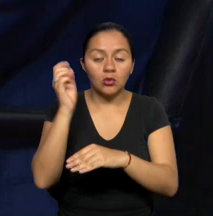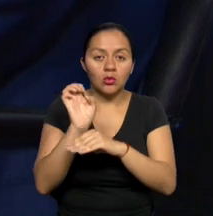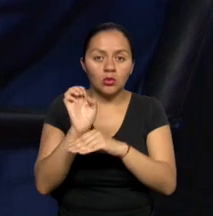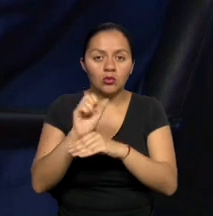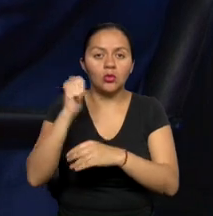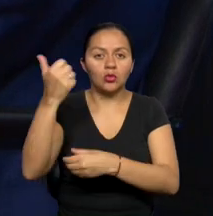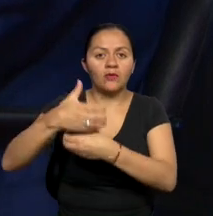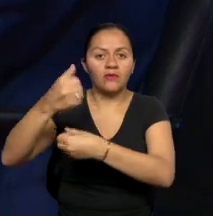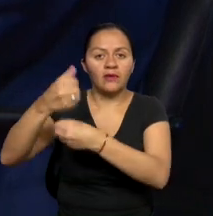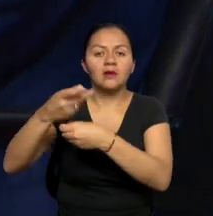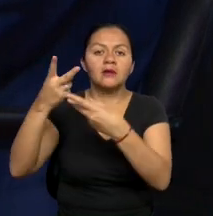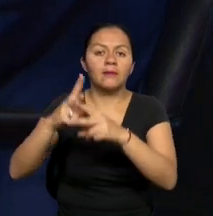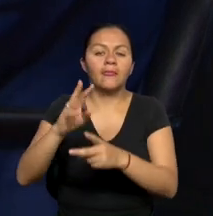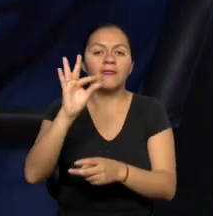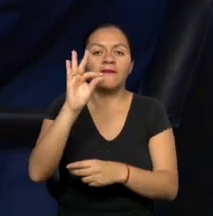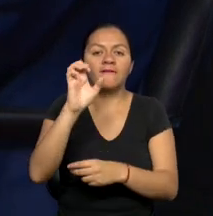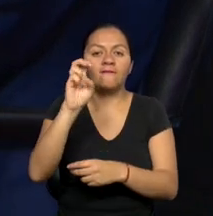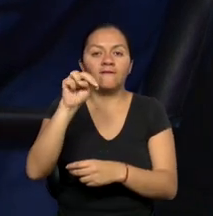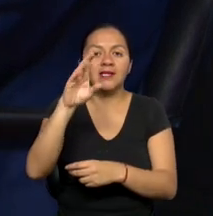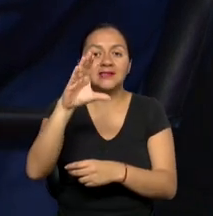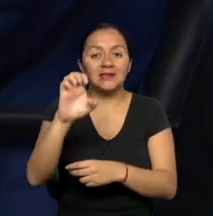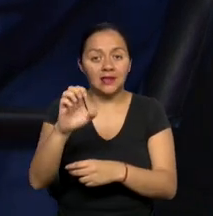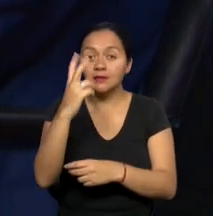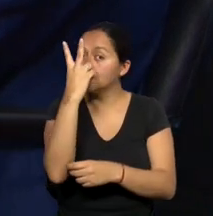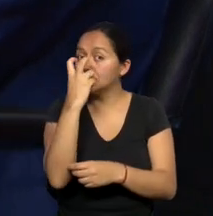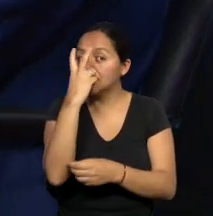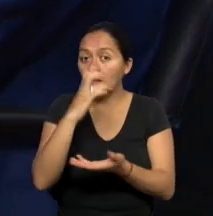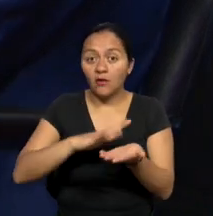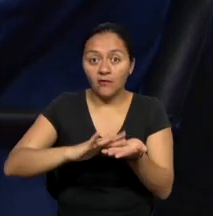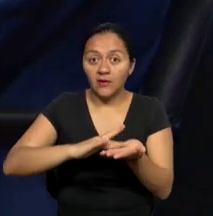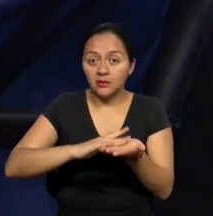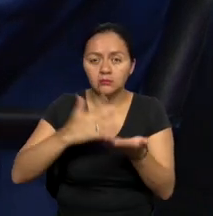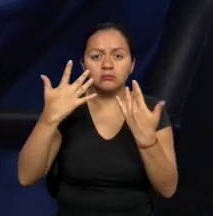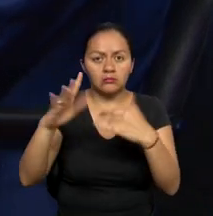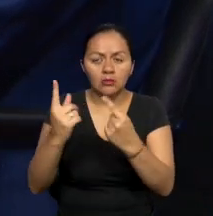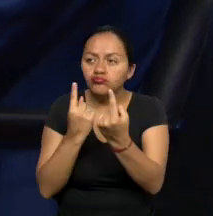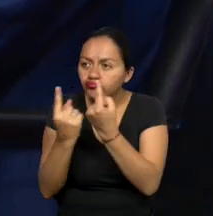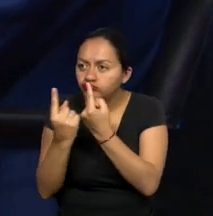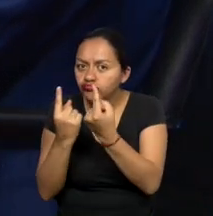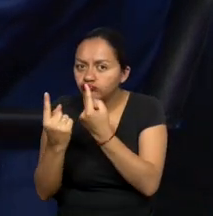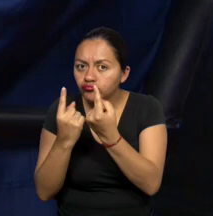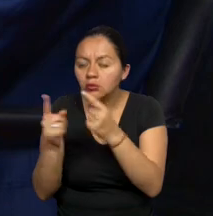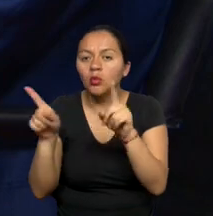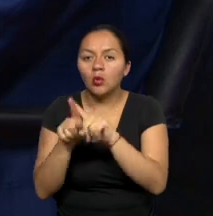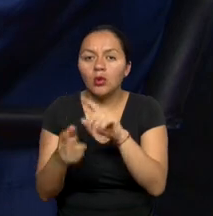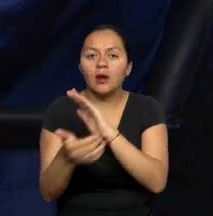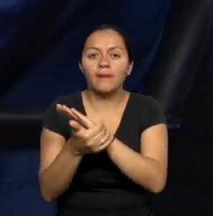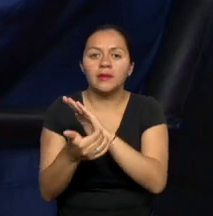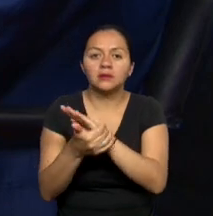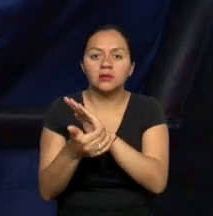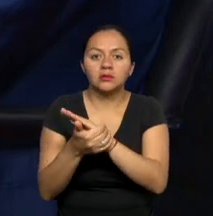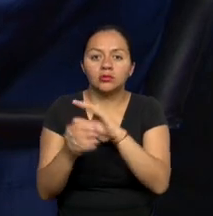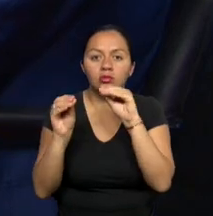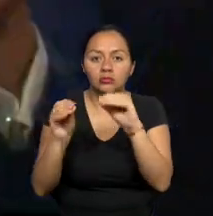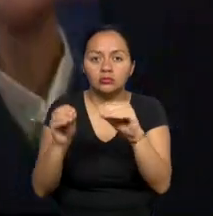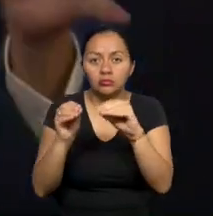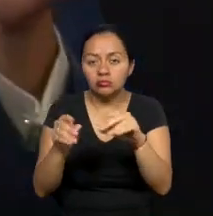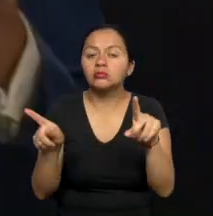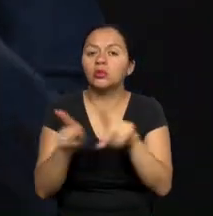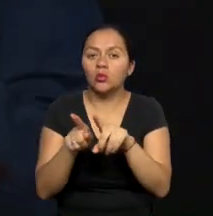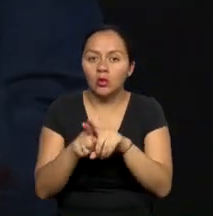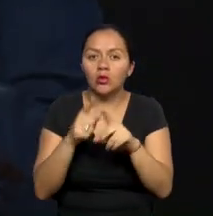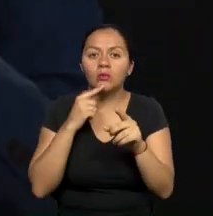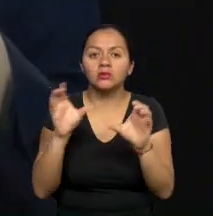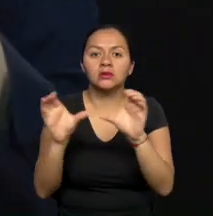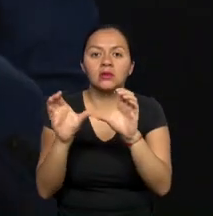otras federaciones como ESFENSE, que es la Federación de Ciegos, donde también ya estamos tanto con capacitación y vamos a llegar